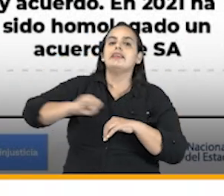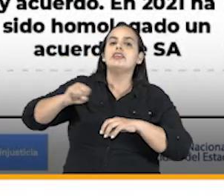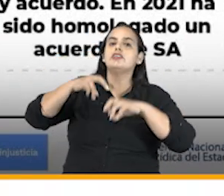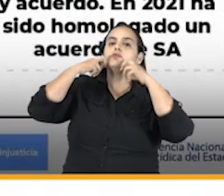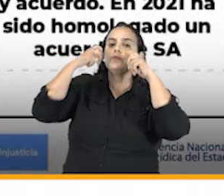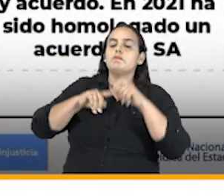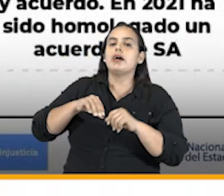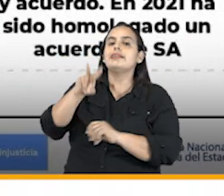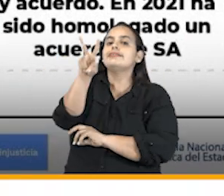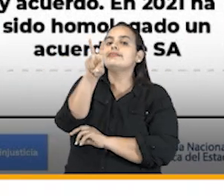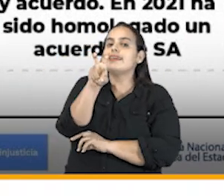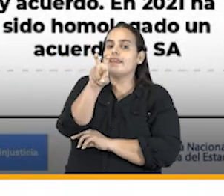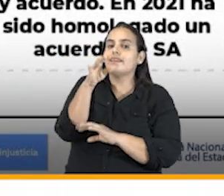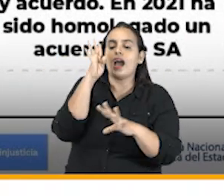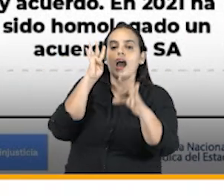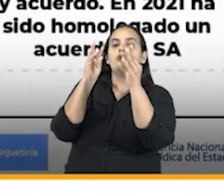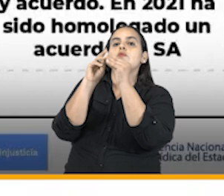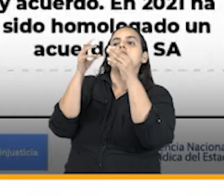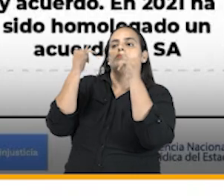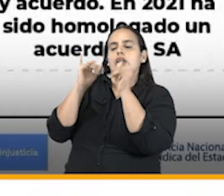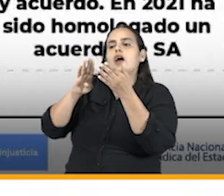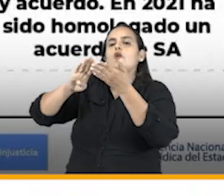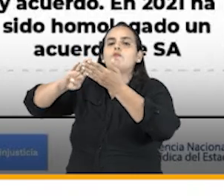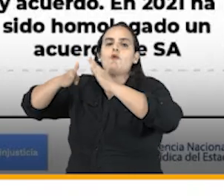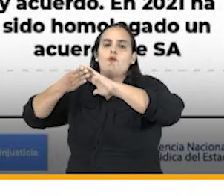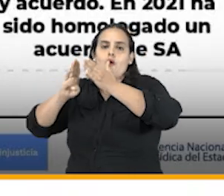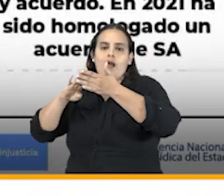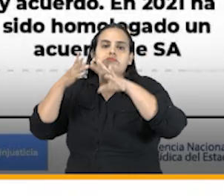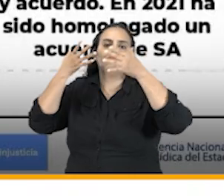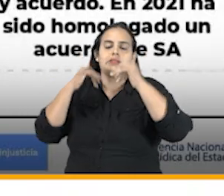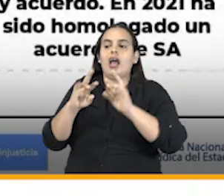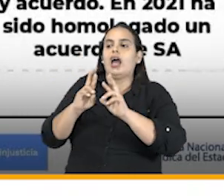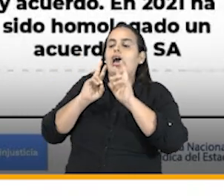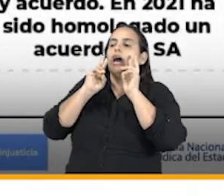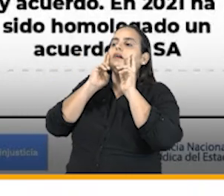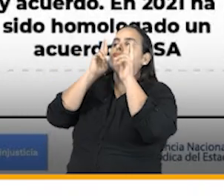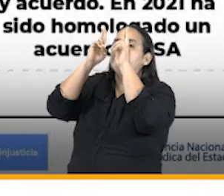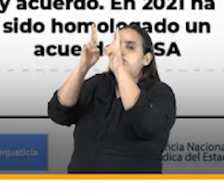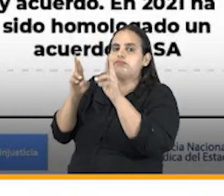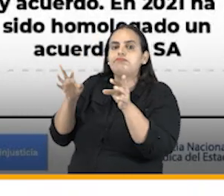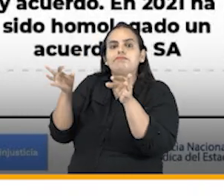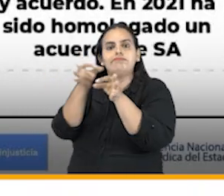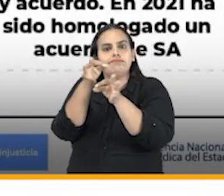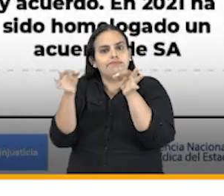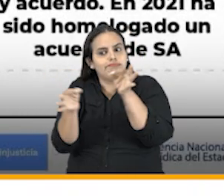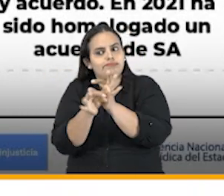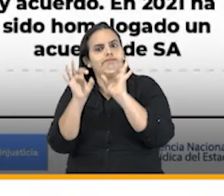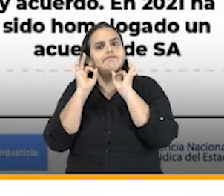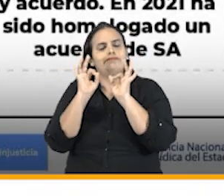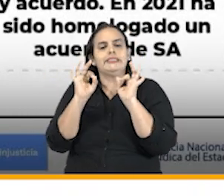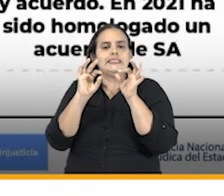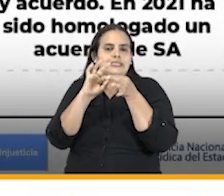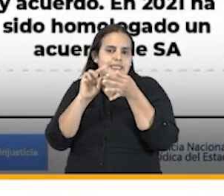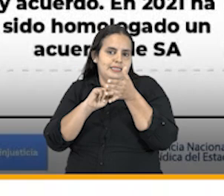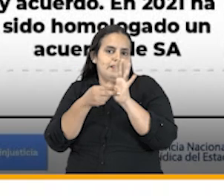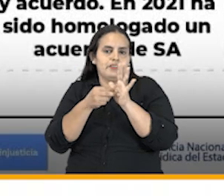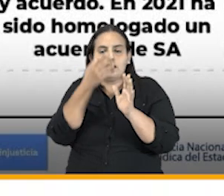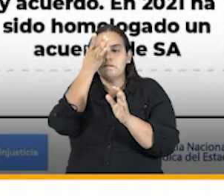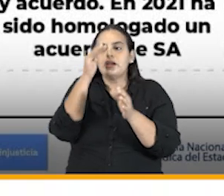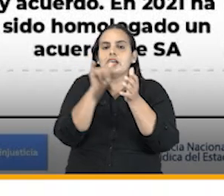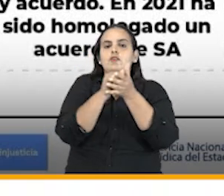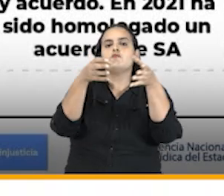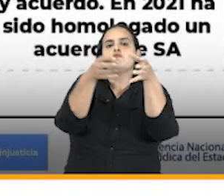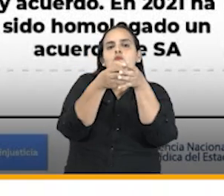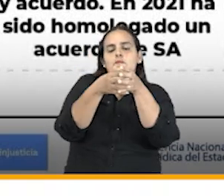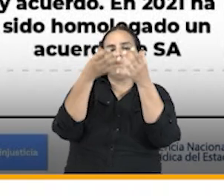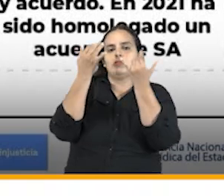humanos siete de estos acuerdos fueron homologados es decir reconocidos como válidos por ponerlo en términos simples por la comisión